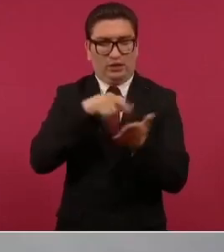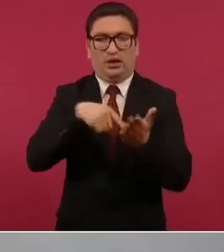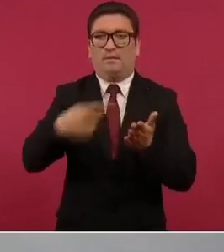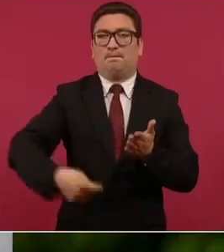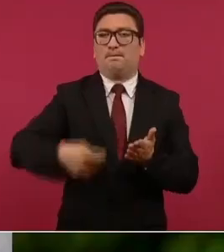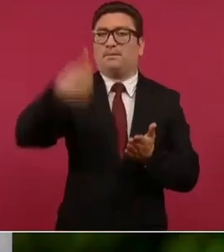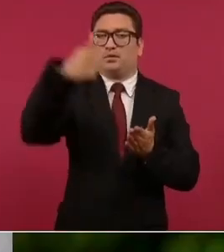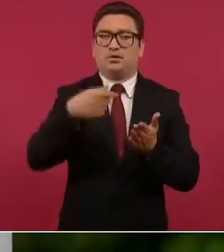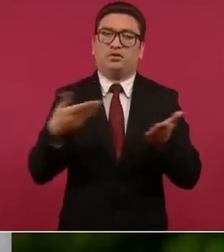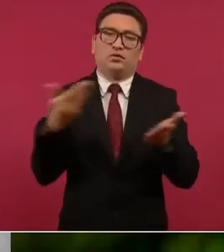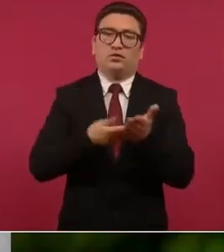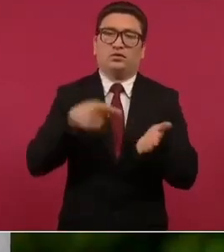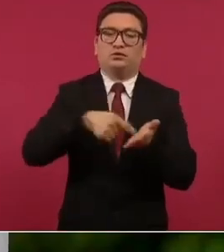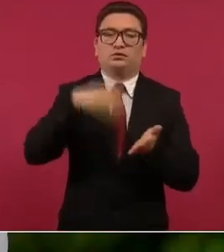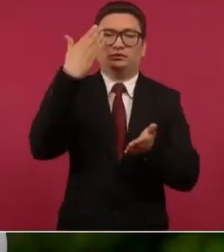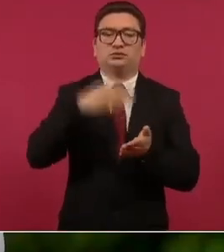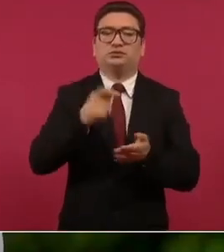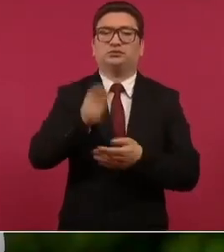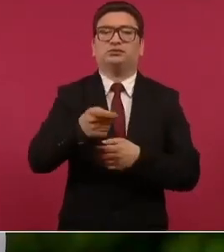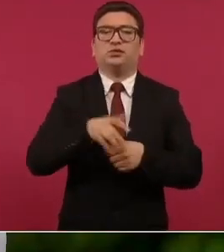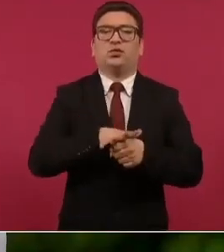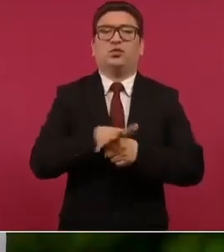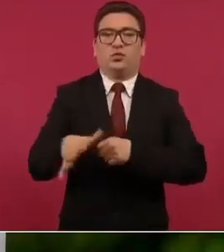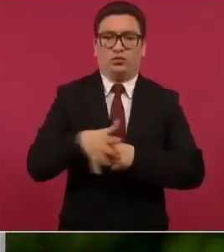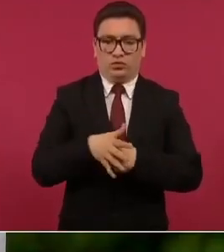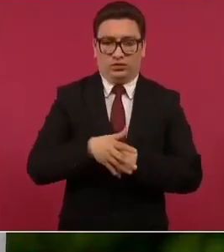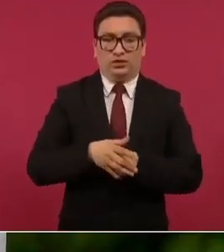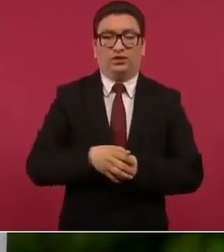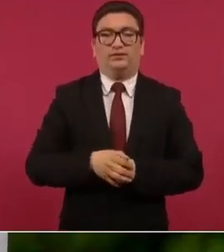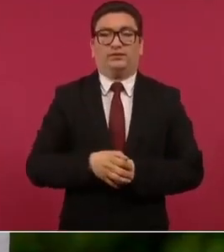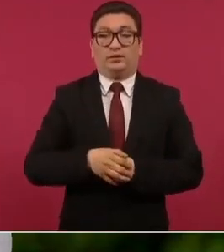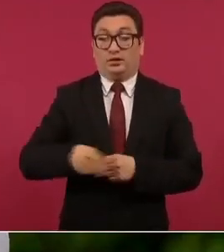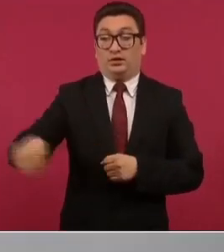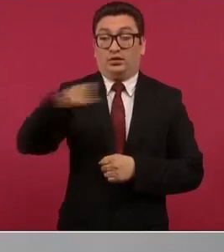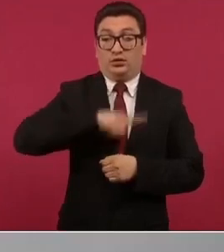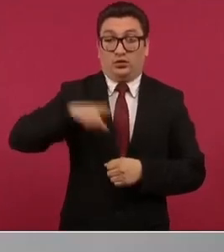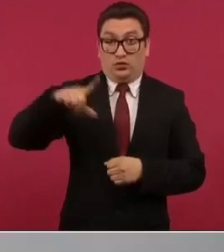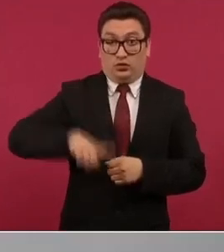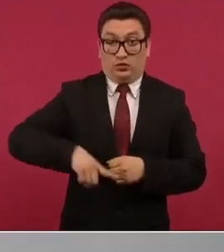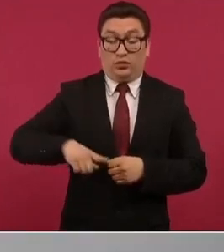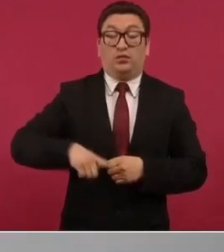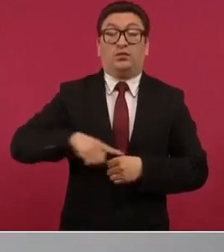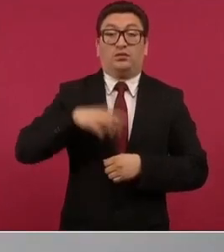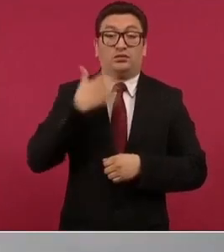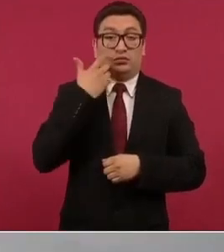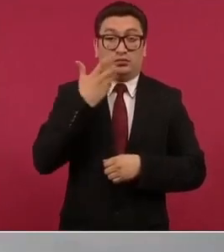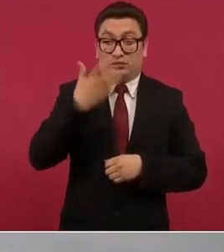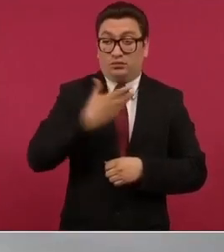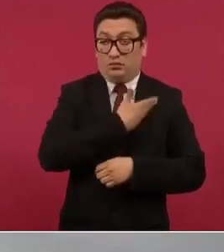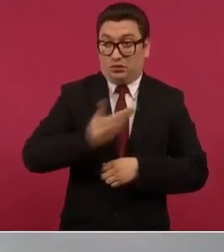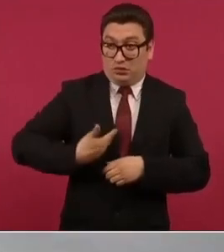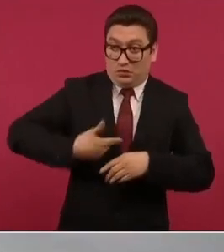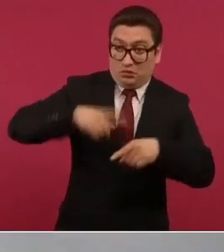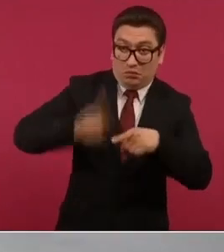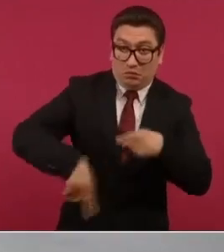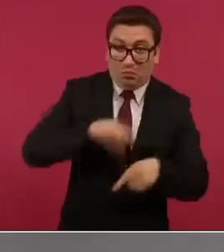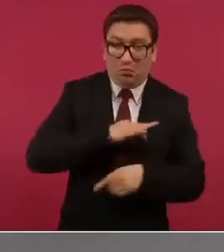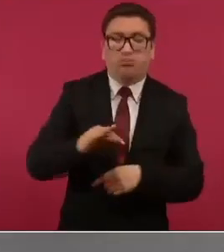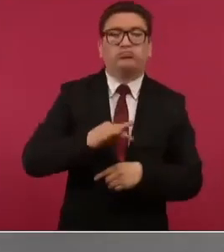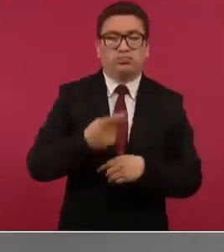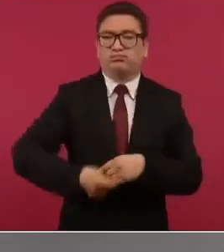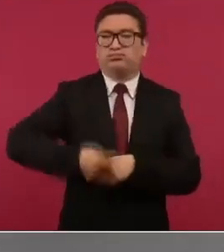vez el principio democrático de revocación del mandato se eliminó